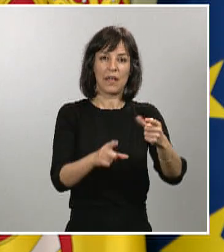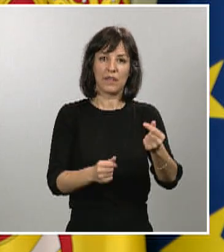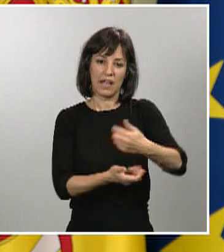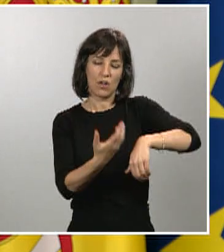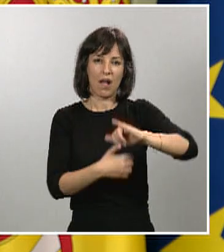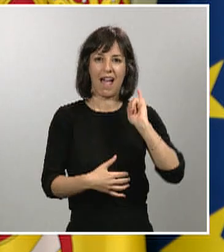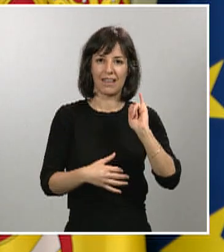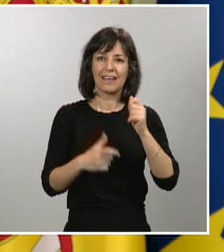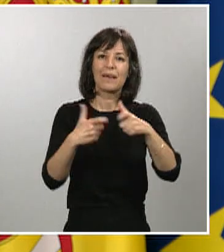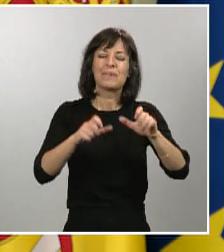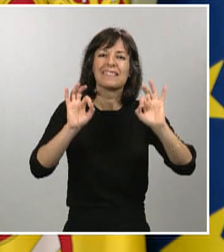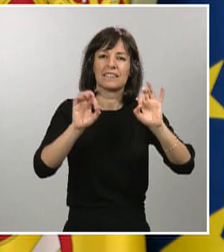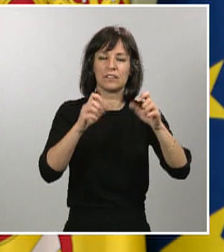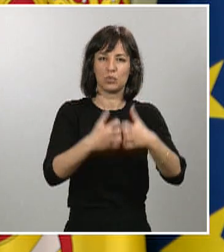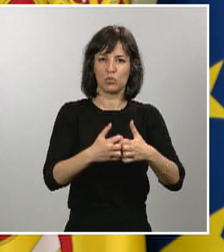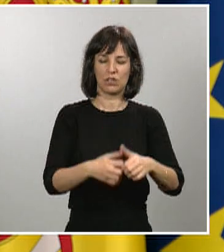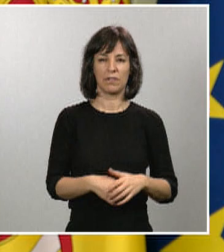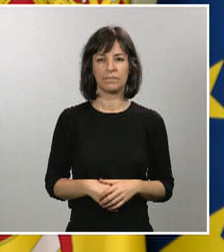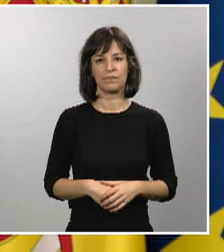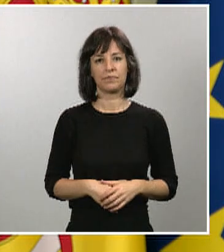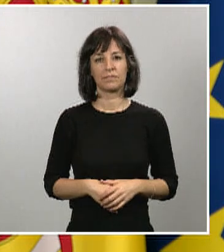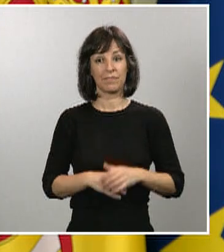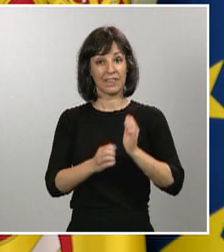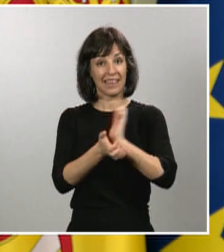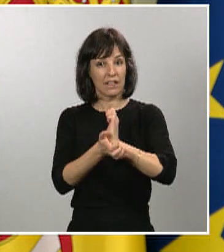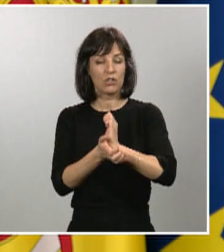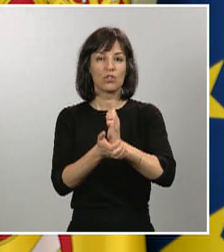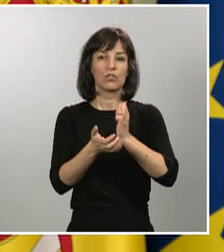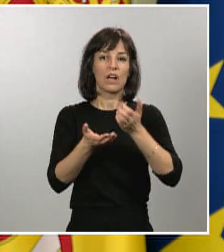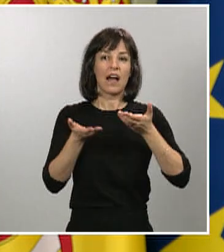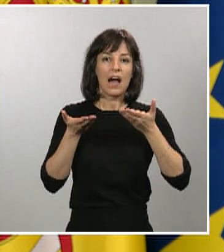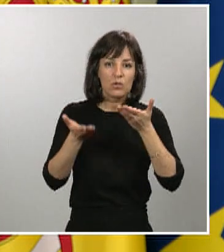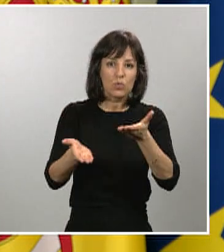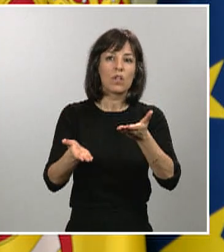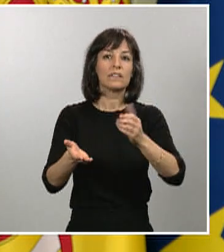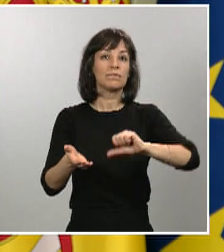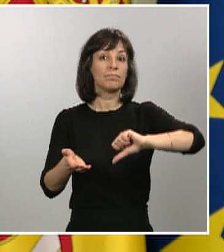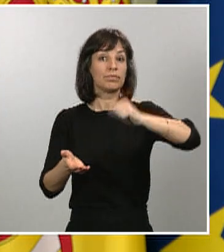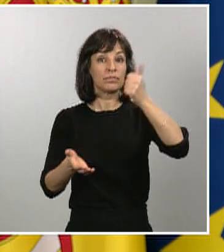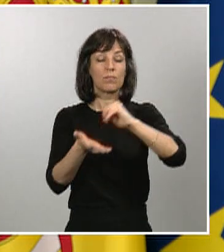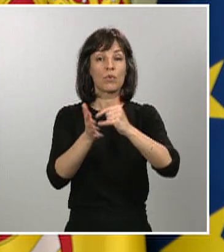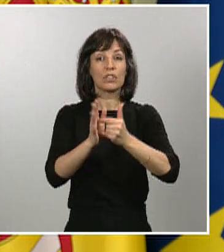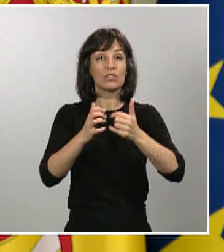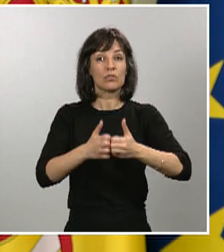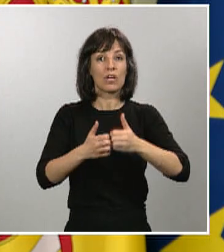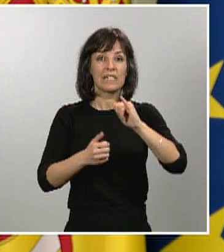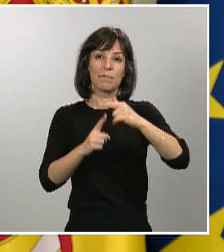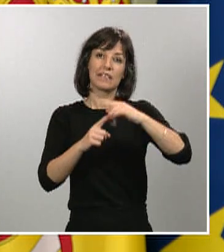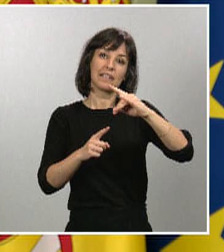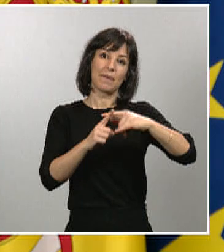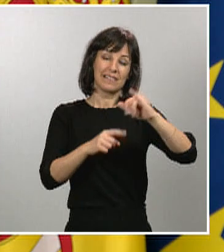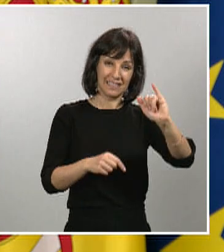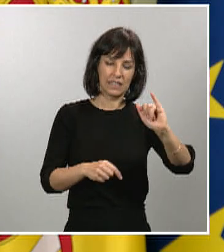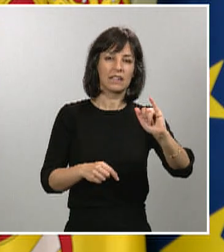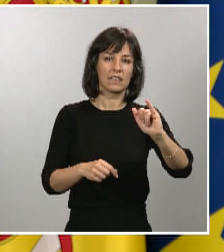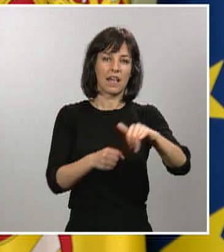Se agiliza la gestión de los créditos y las ayudas otorgados en proyectos industriales de IMAS de Masí en el ámbito de